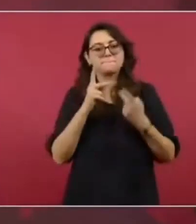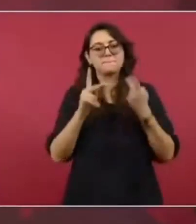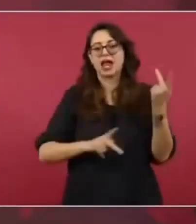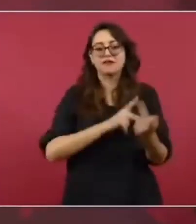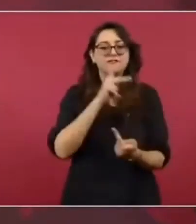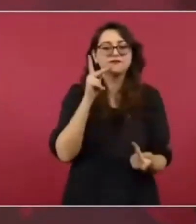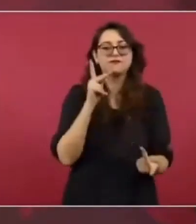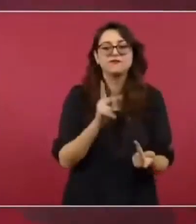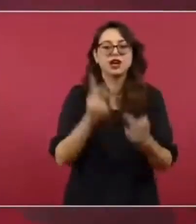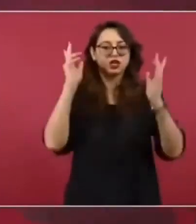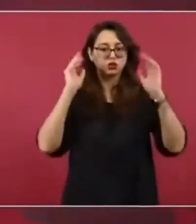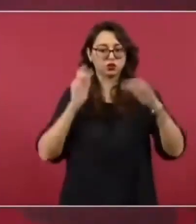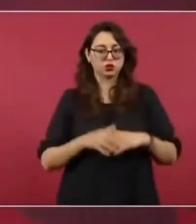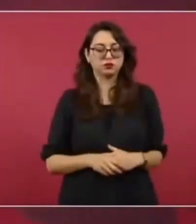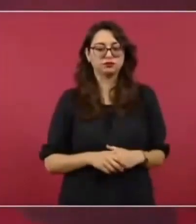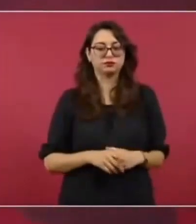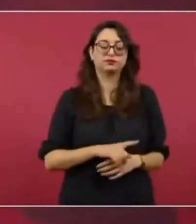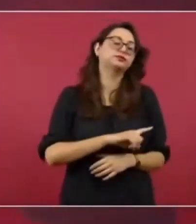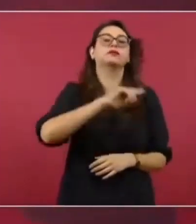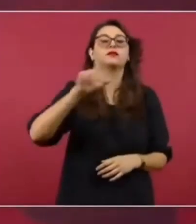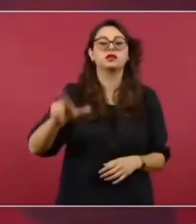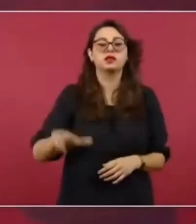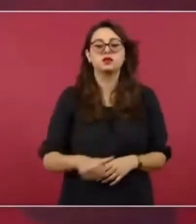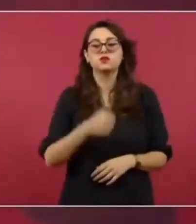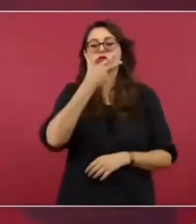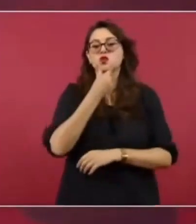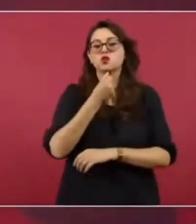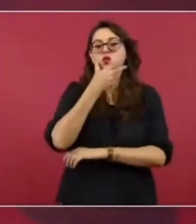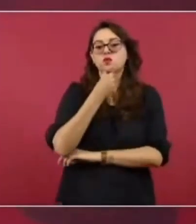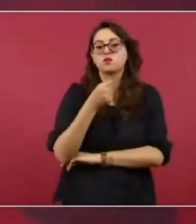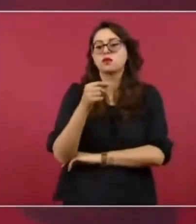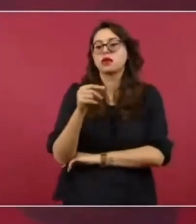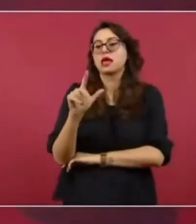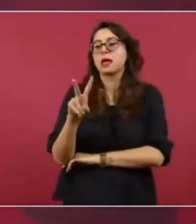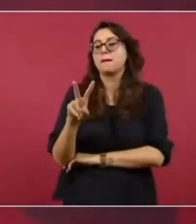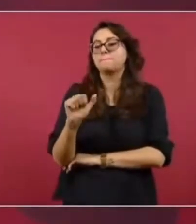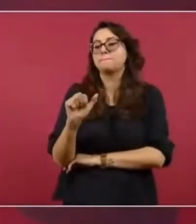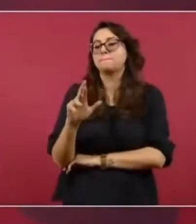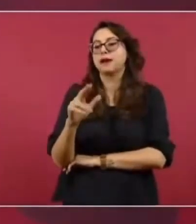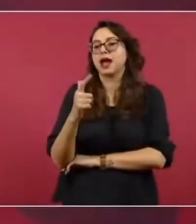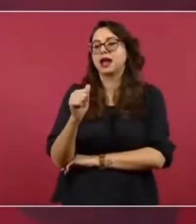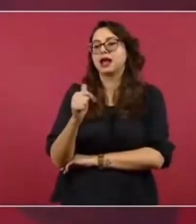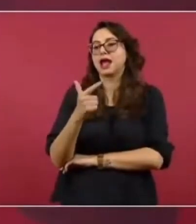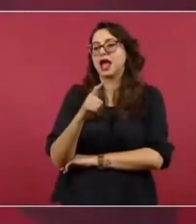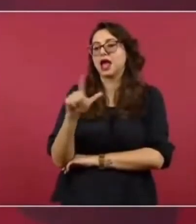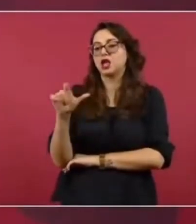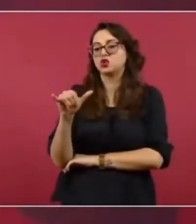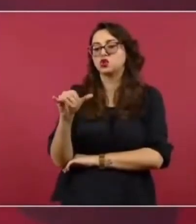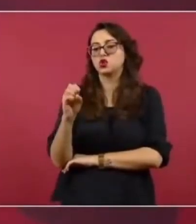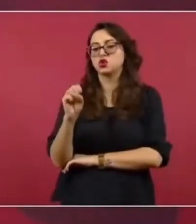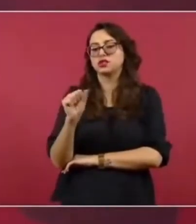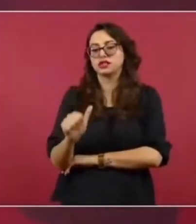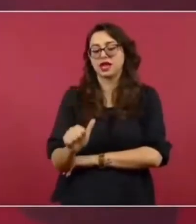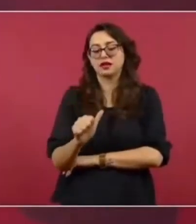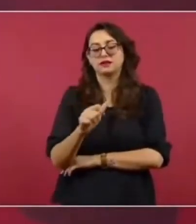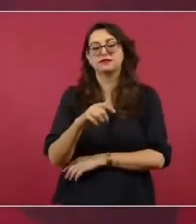posiblemente posiblemente la idea para acuñar la frase de la dictadura perfecta